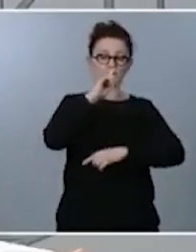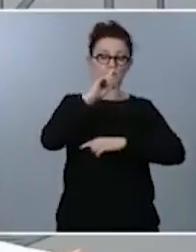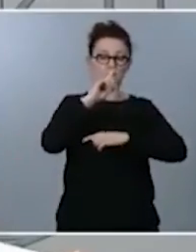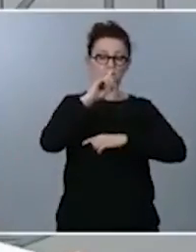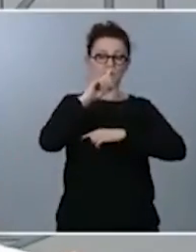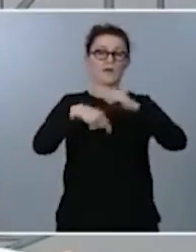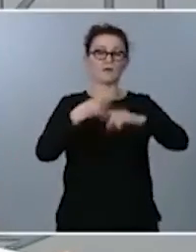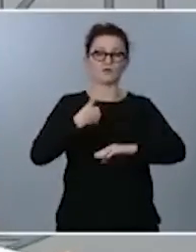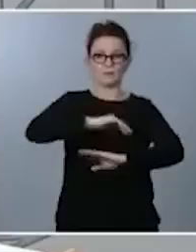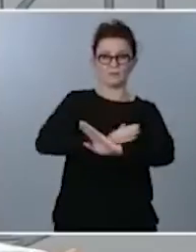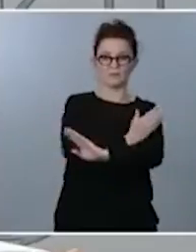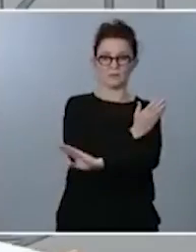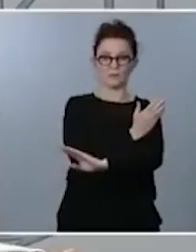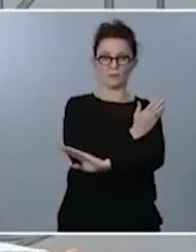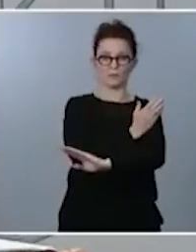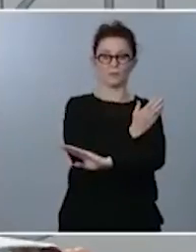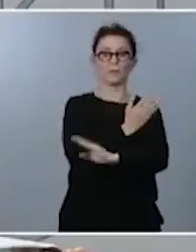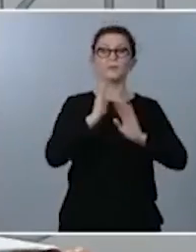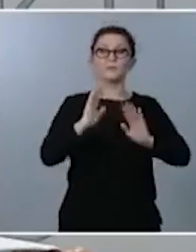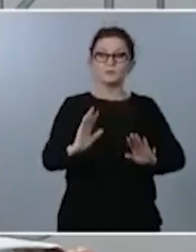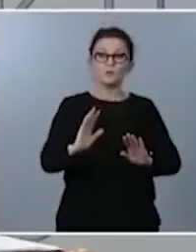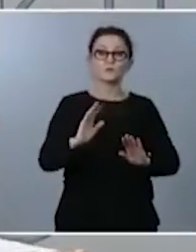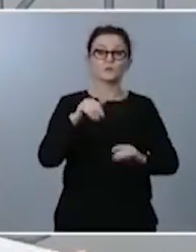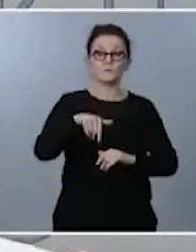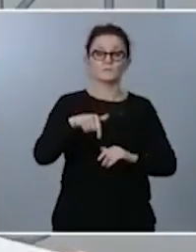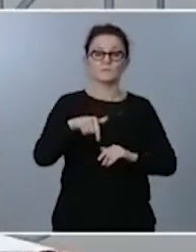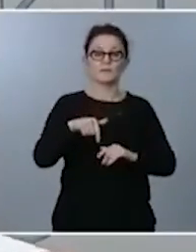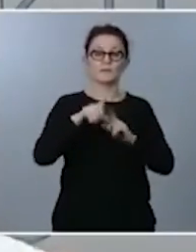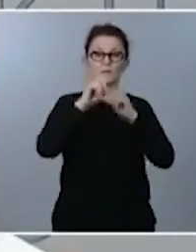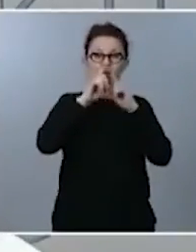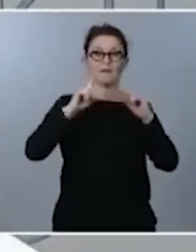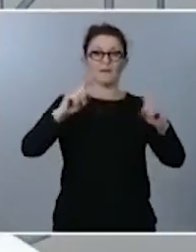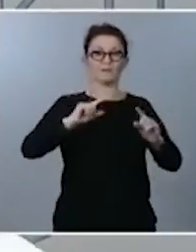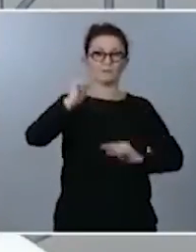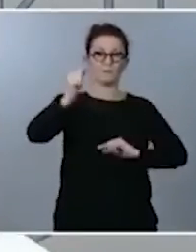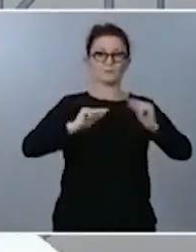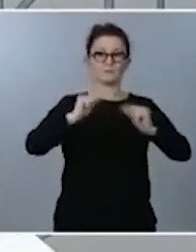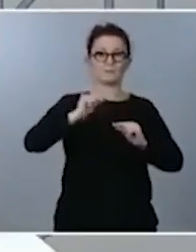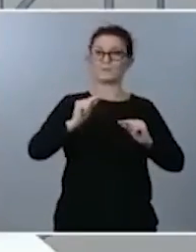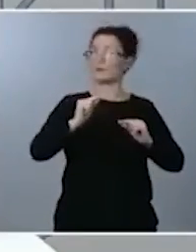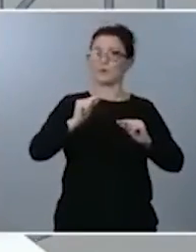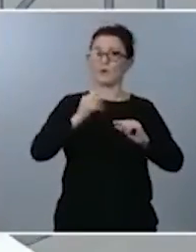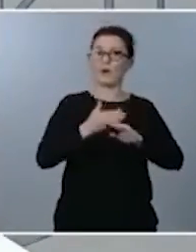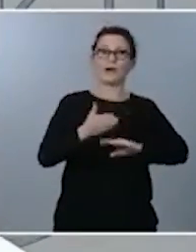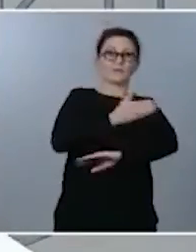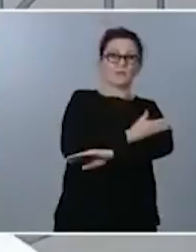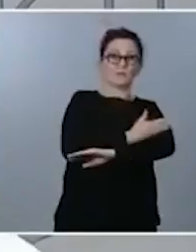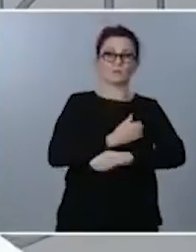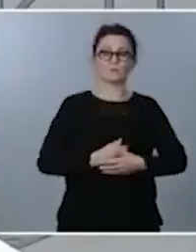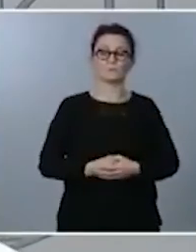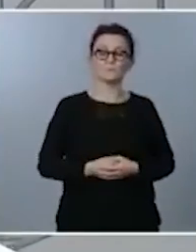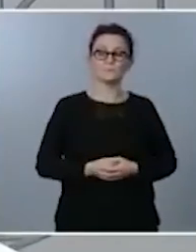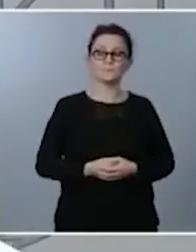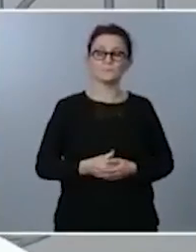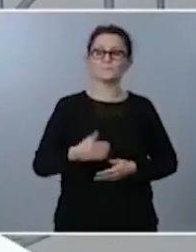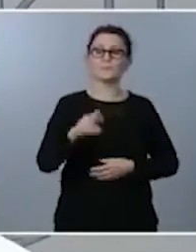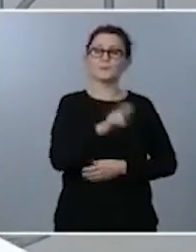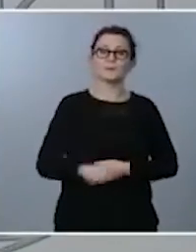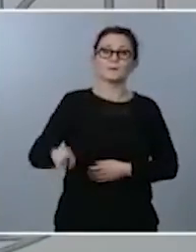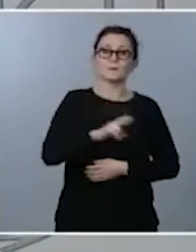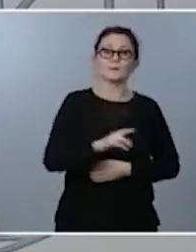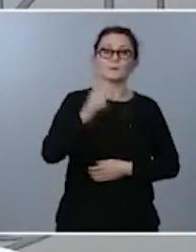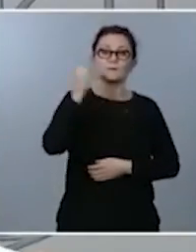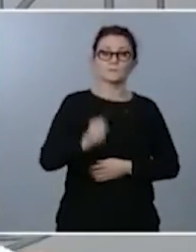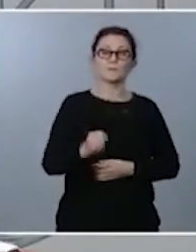tanto el reflejo no lo tienen en ese ejercicio presupuestario sino que lo tienen en el anterior insisto en que el detalle de la recaudación la